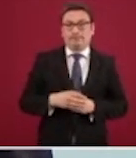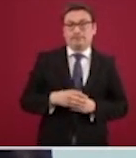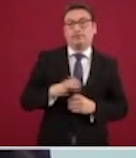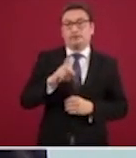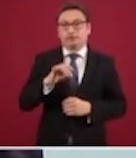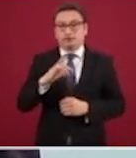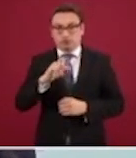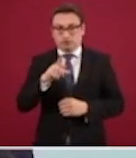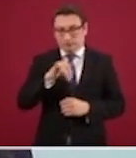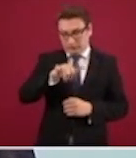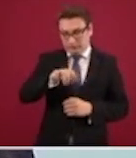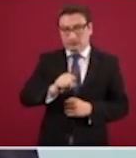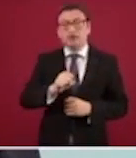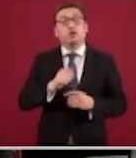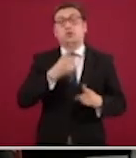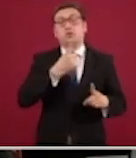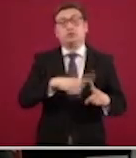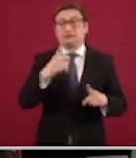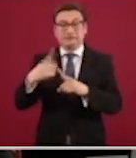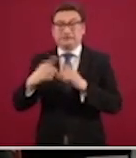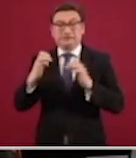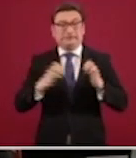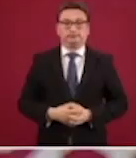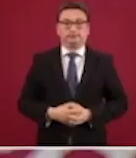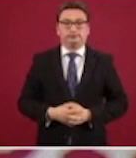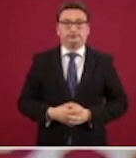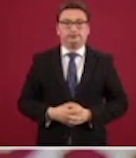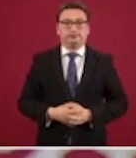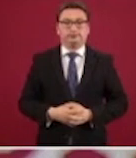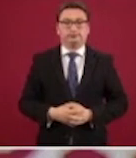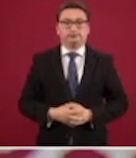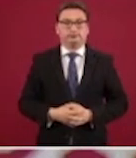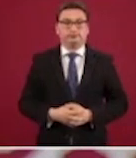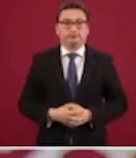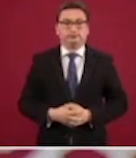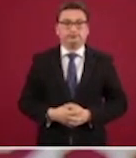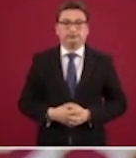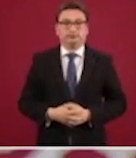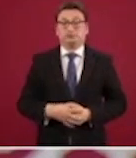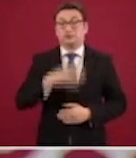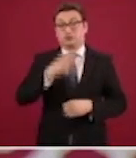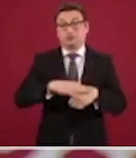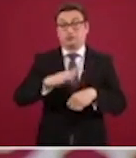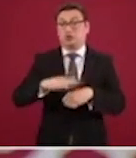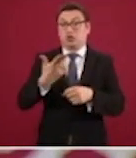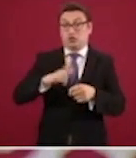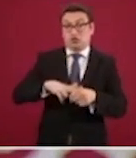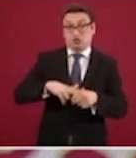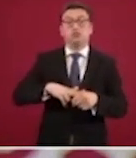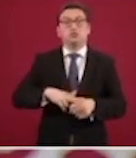y algunas urgencias que son abdominales. Hay que decir que existen hospitales públicos